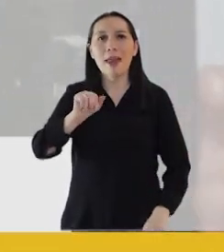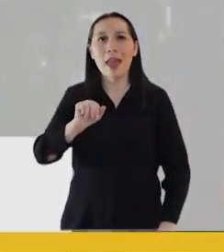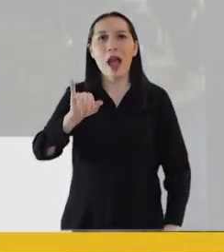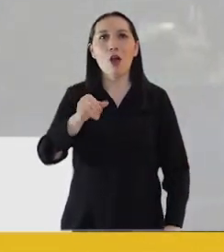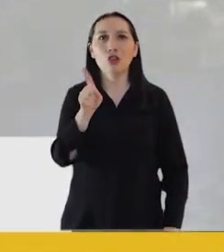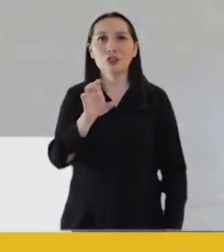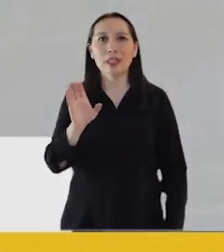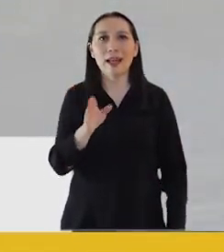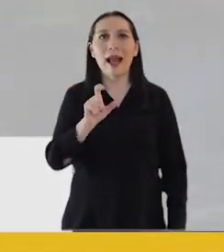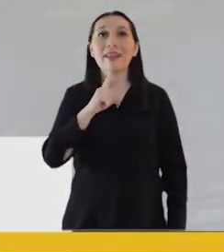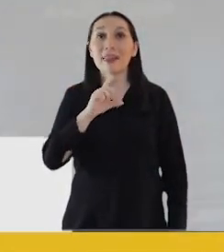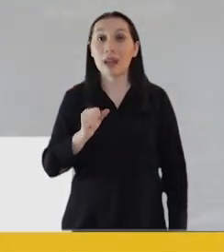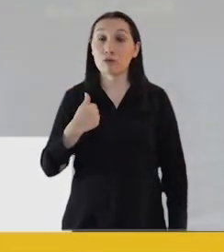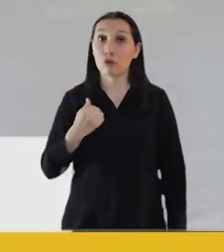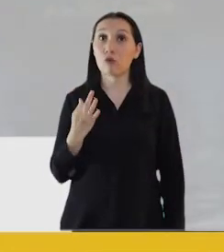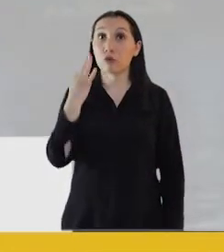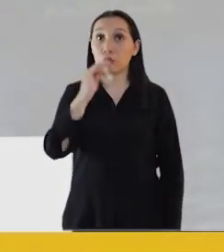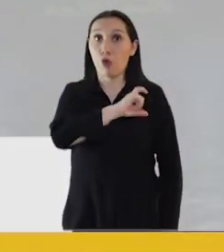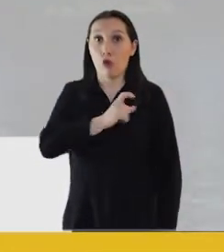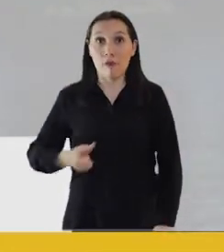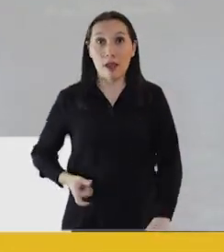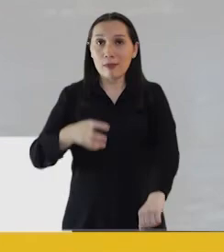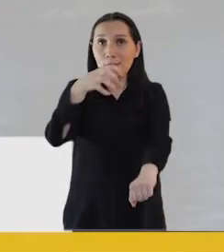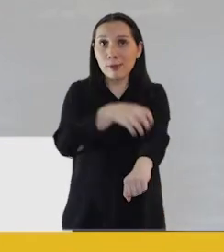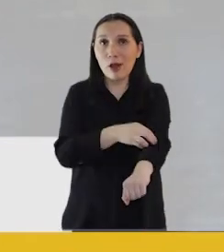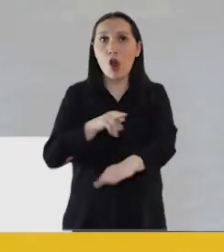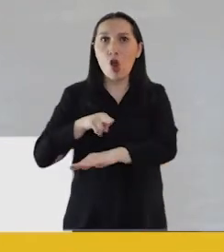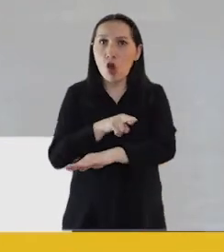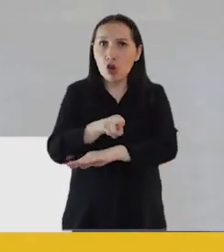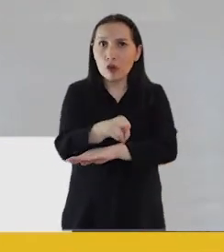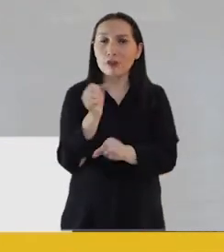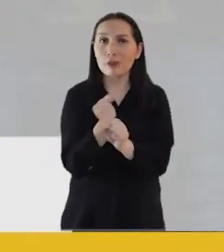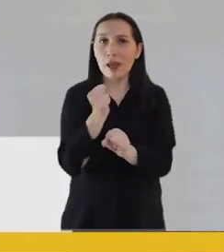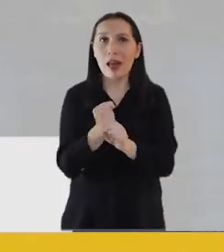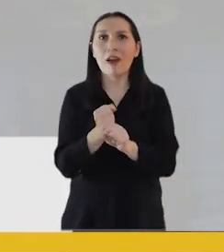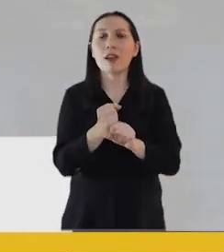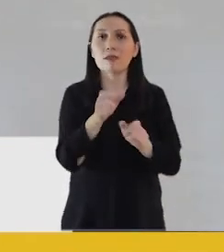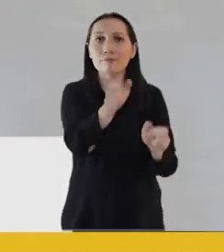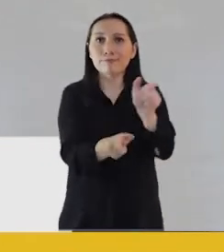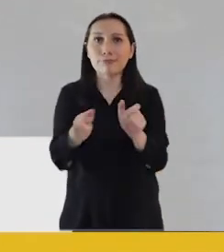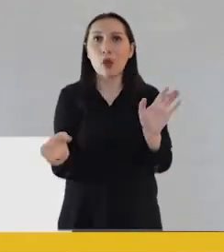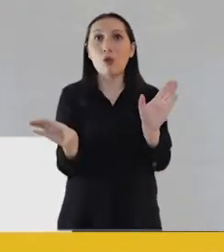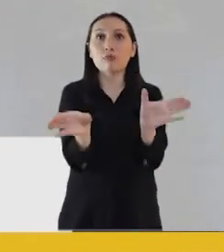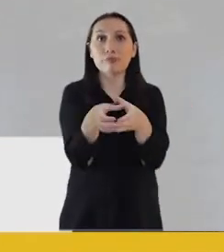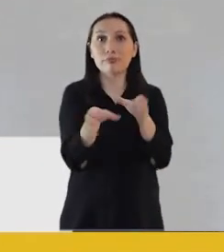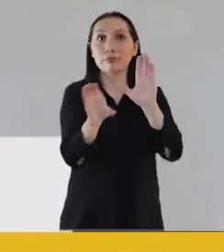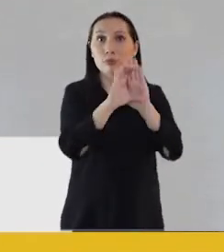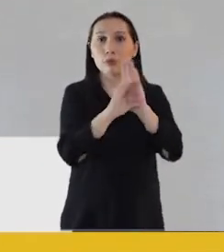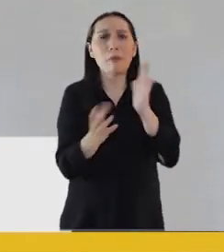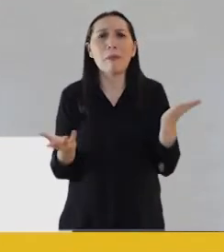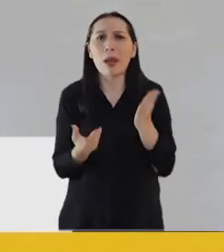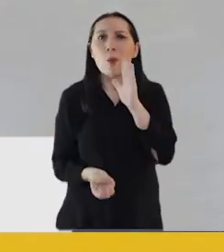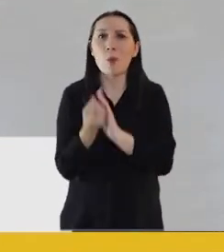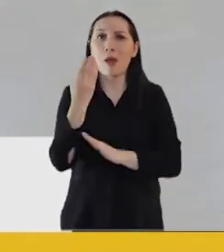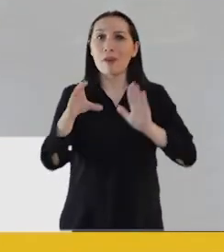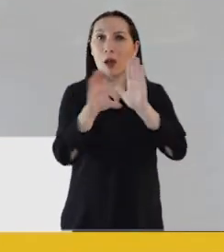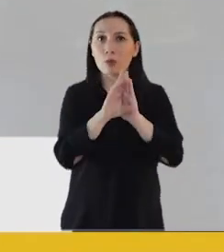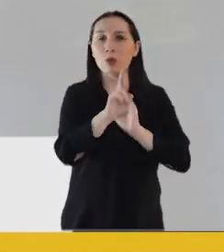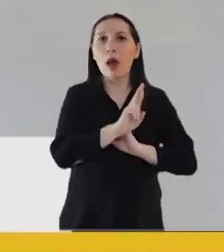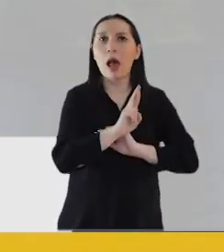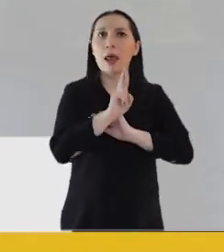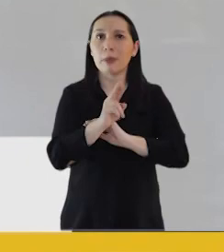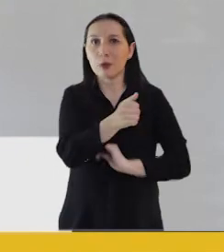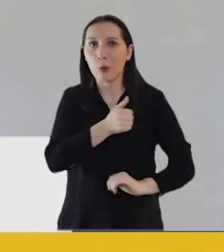María José Gatica. Como futura gobernadora aquí en la región de Los Ríos, trabajaré con los constituyentes para que la nueva constitución